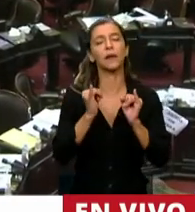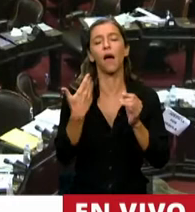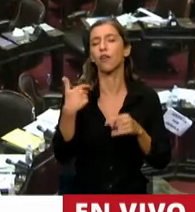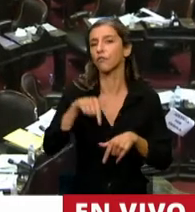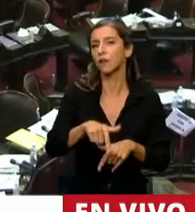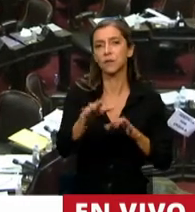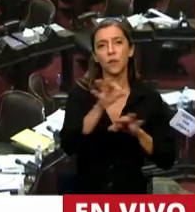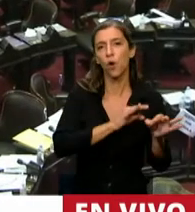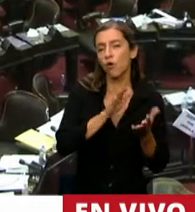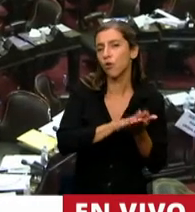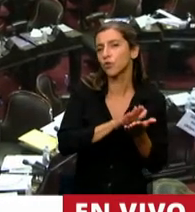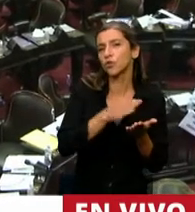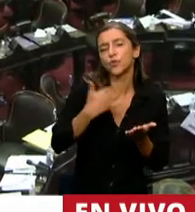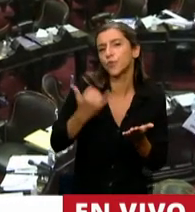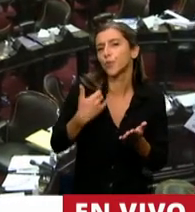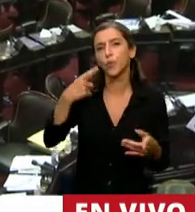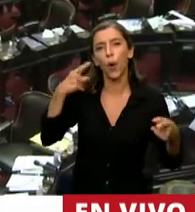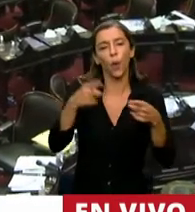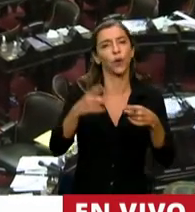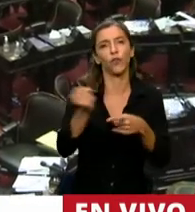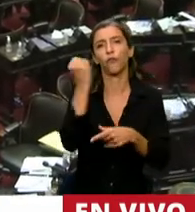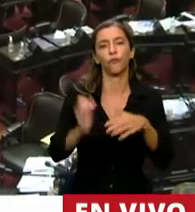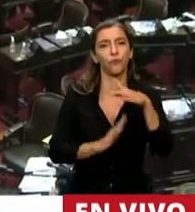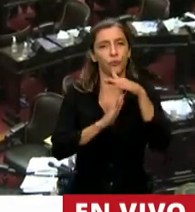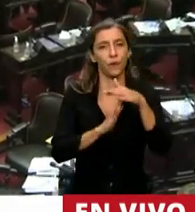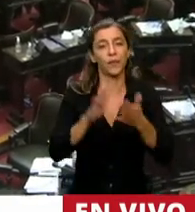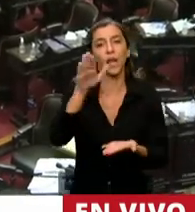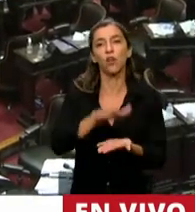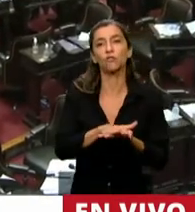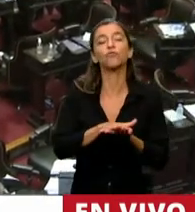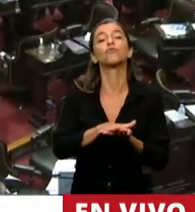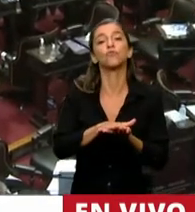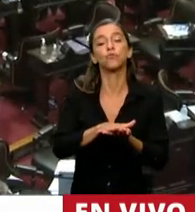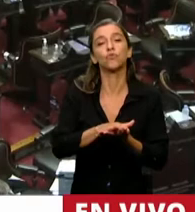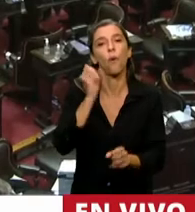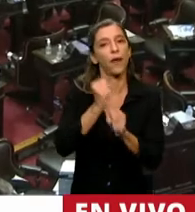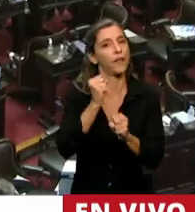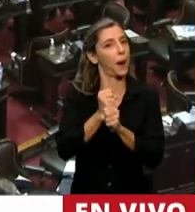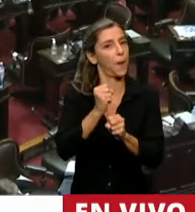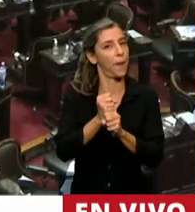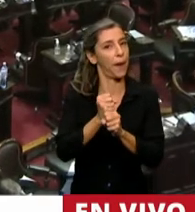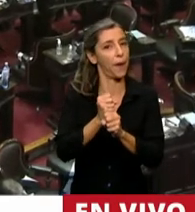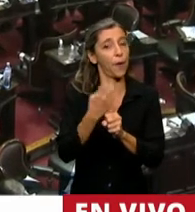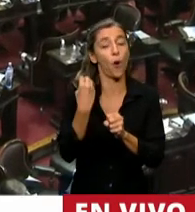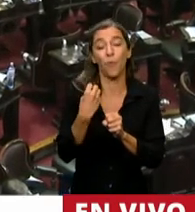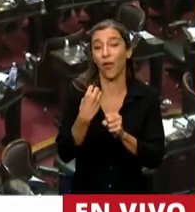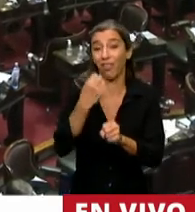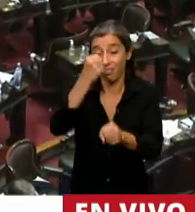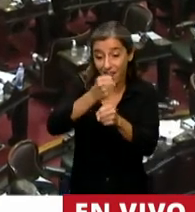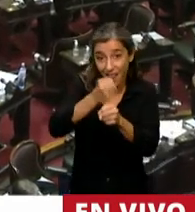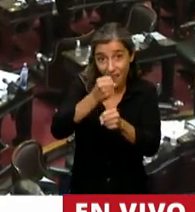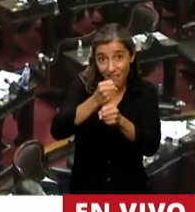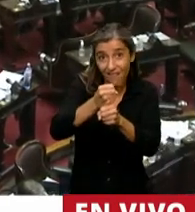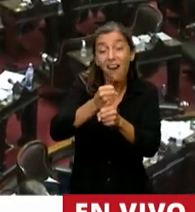objetivo central, que es la motorización del trabajo, el poder generar puestos de trabajo.